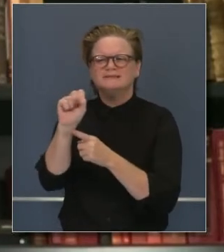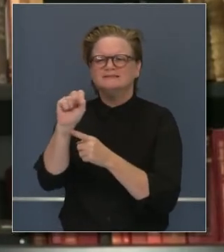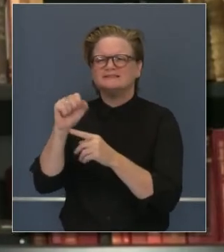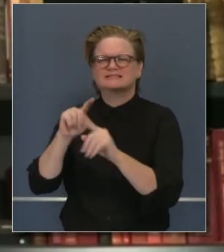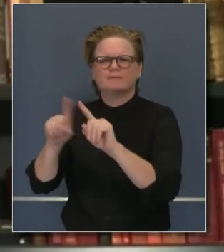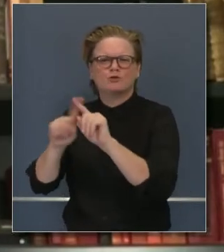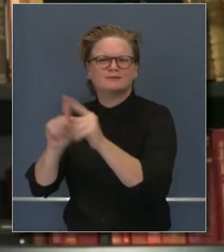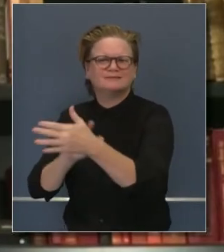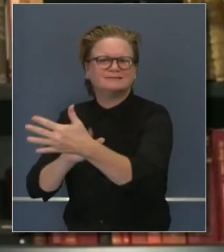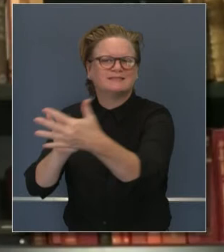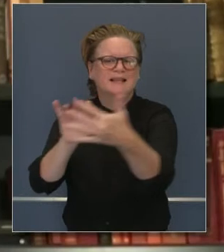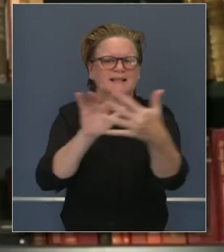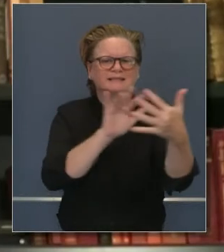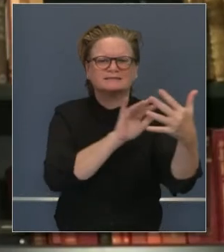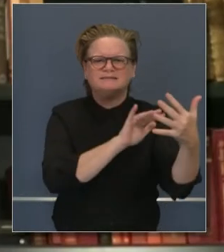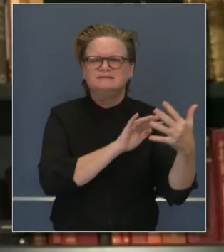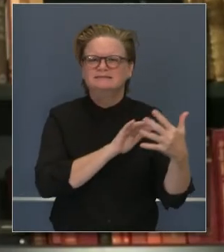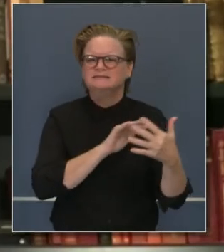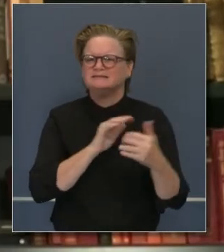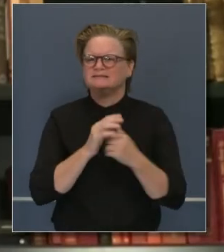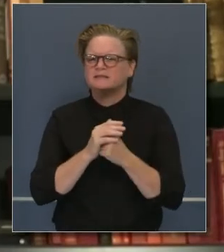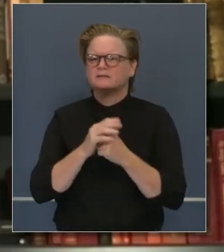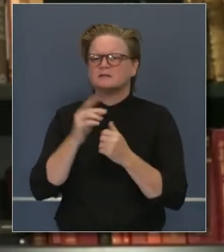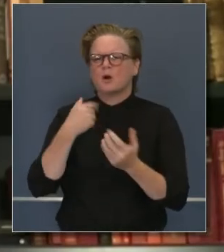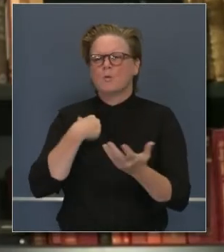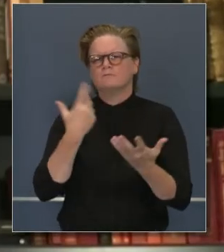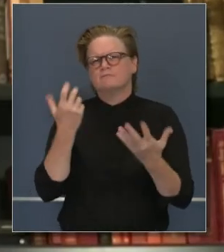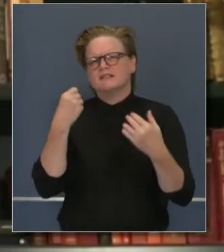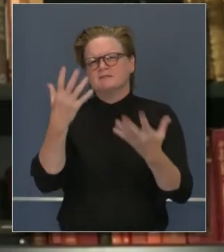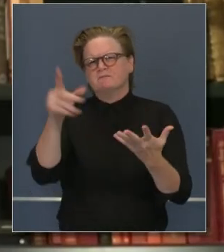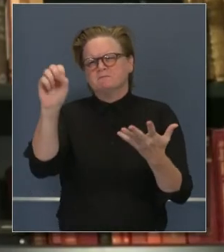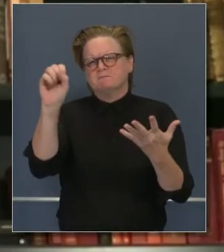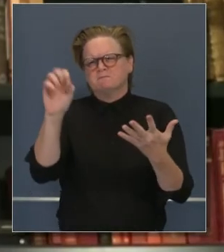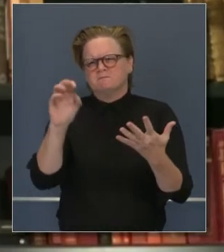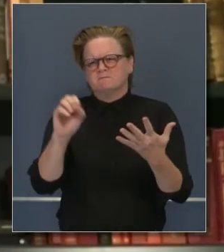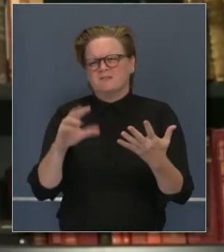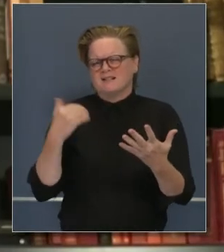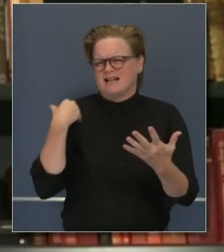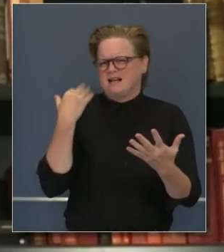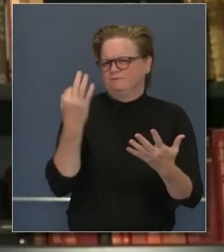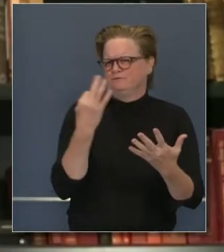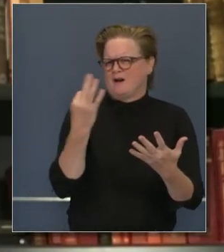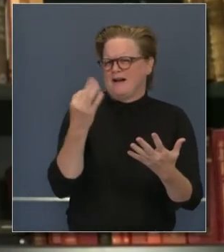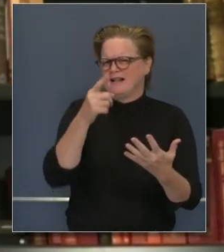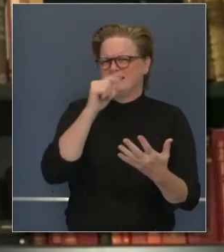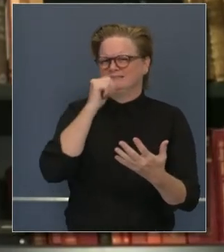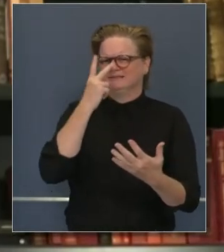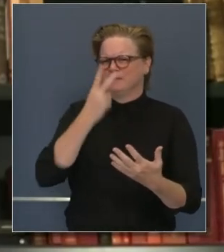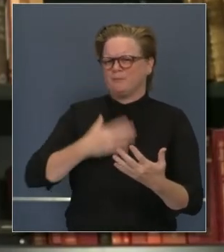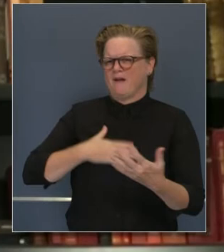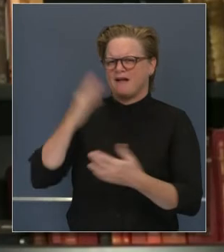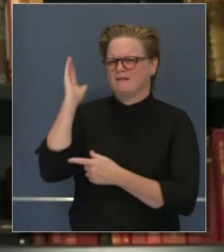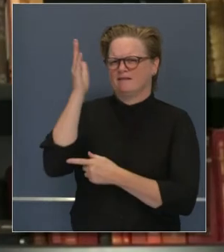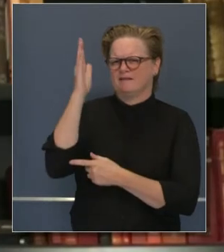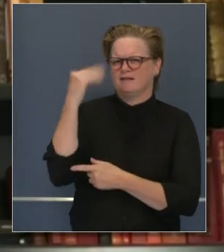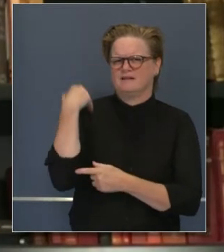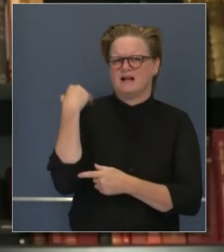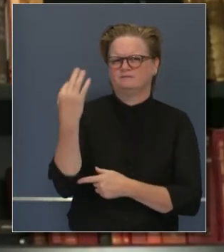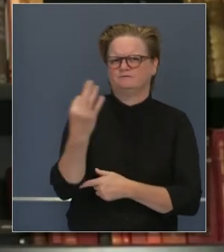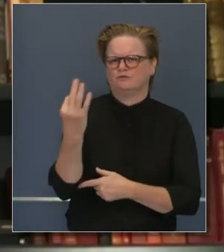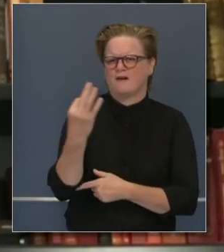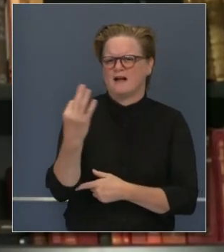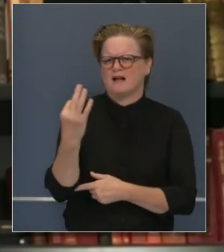limitadas de estos mandatos, incluyendo ciudades, no solo estados. Tal vez pueda darles un vistazo general al